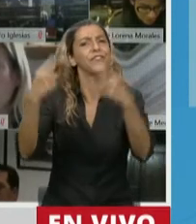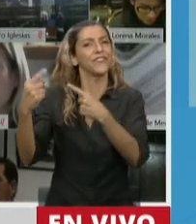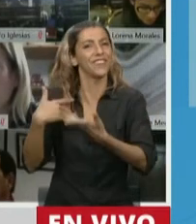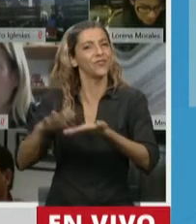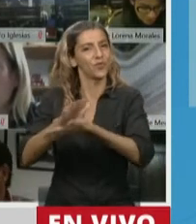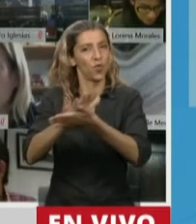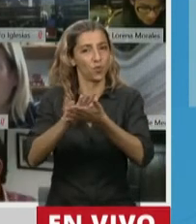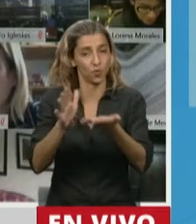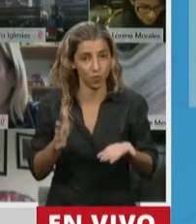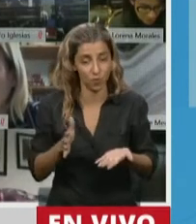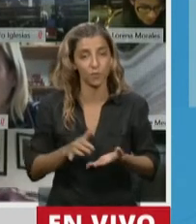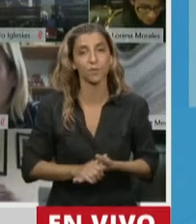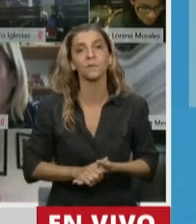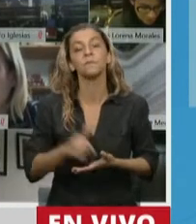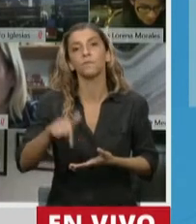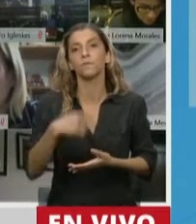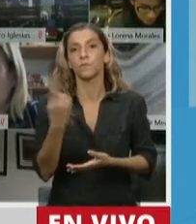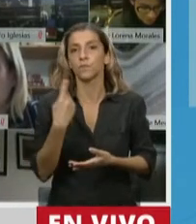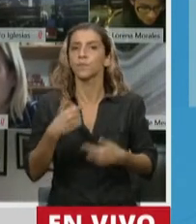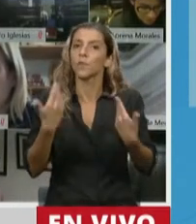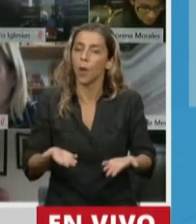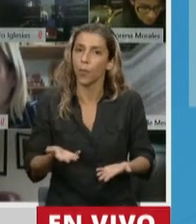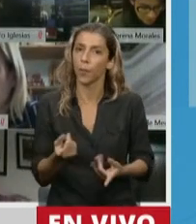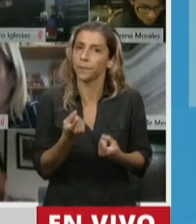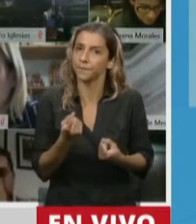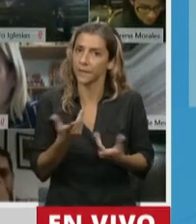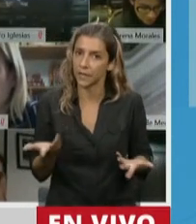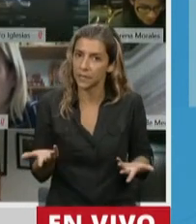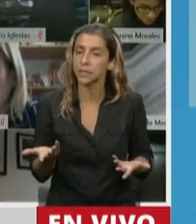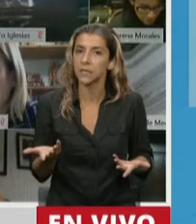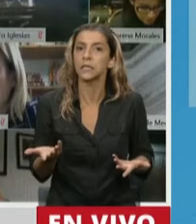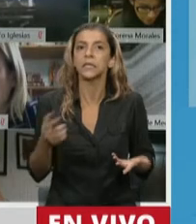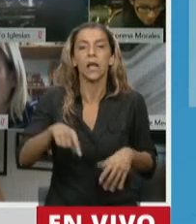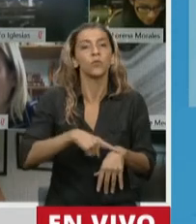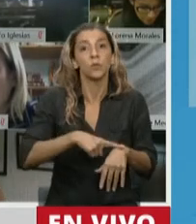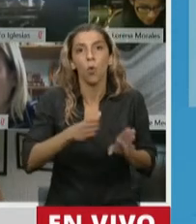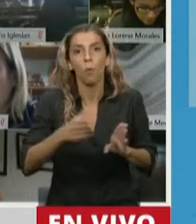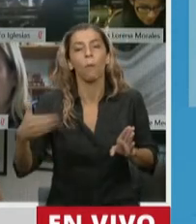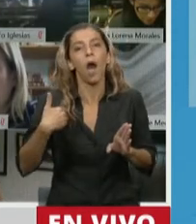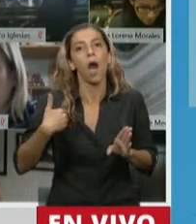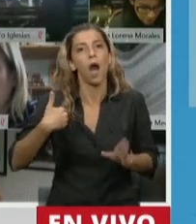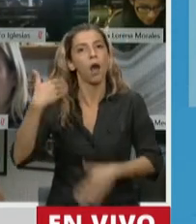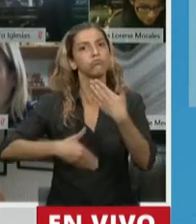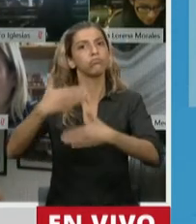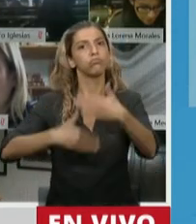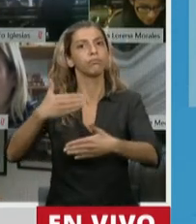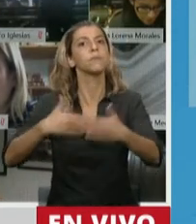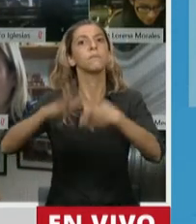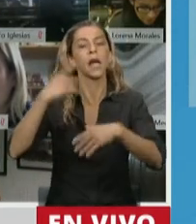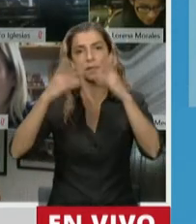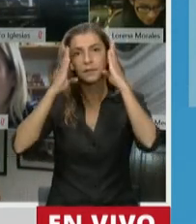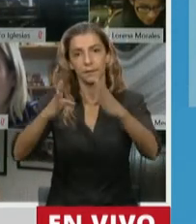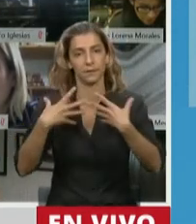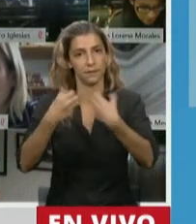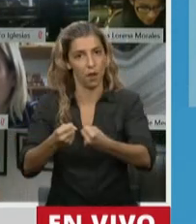Es necesario aprovechar y poner a punto las competencias para avanzar en los aspectos sanitarios